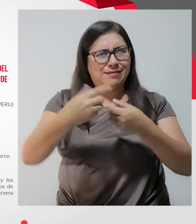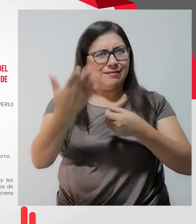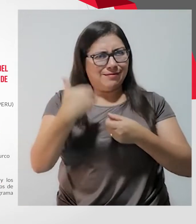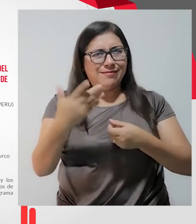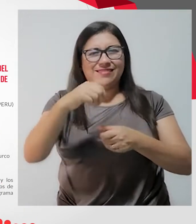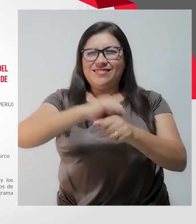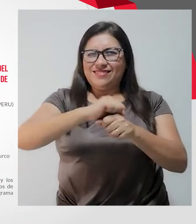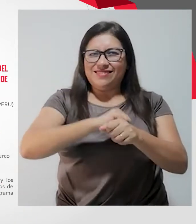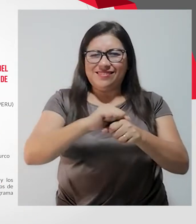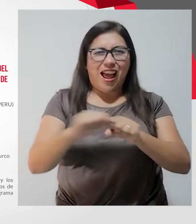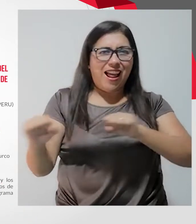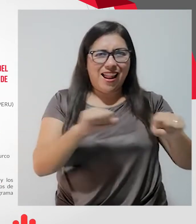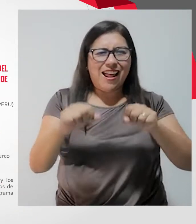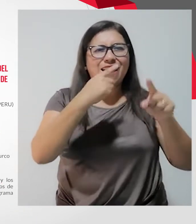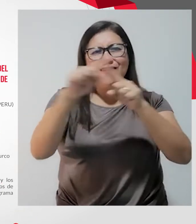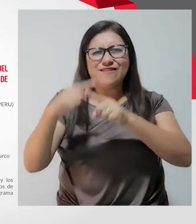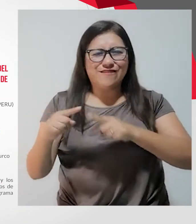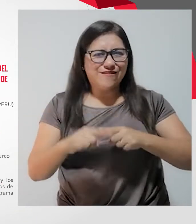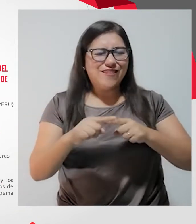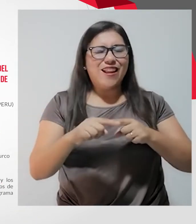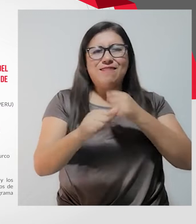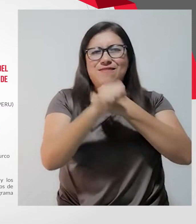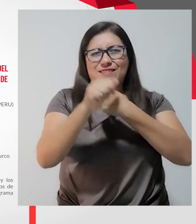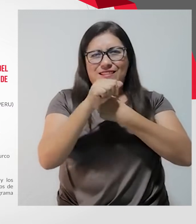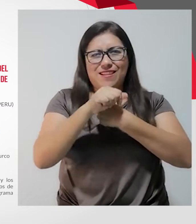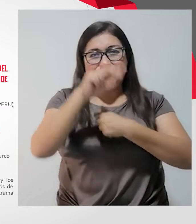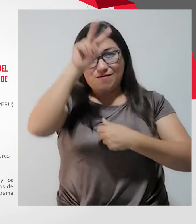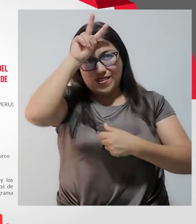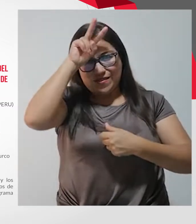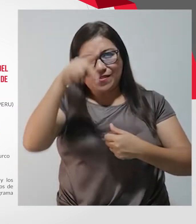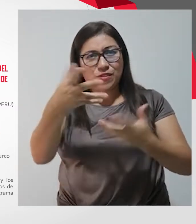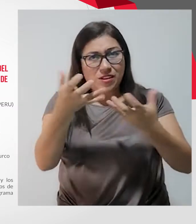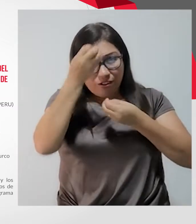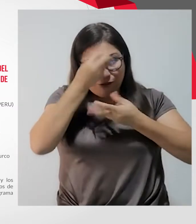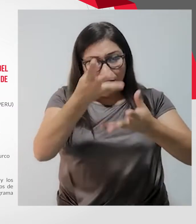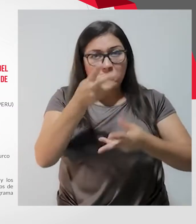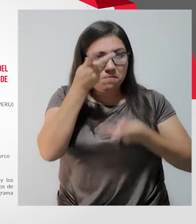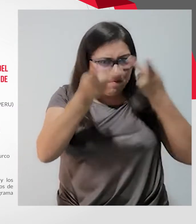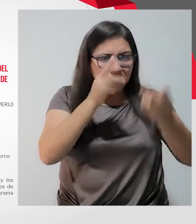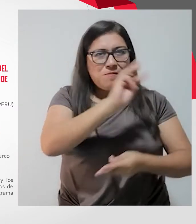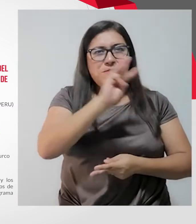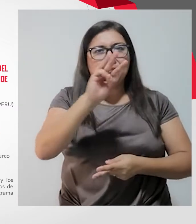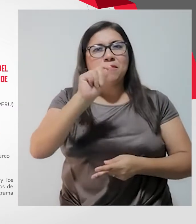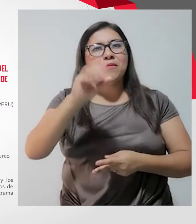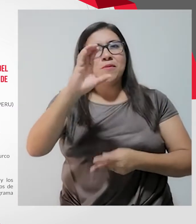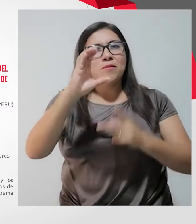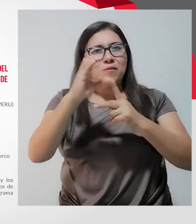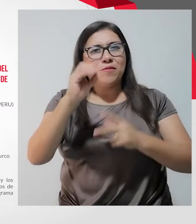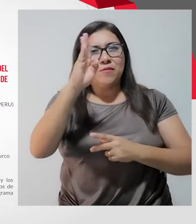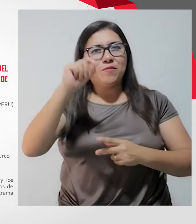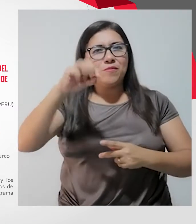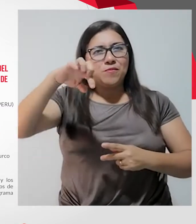participa en el Simulacro Nacional Multipeligro. Para más información, visita www.cop